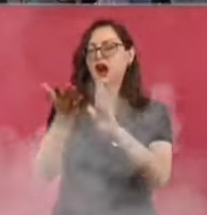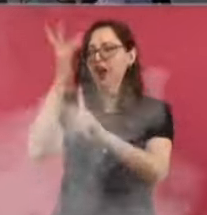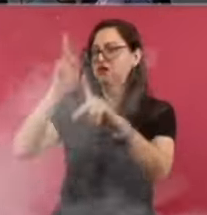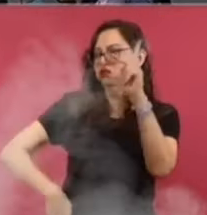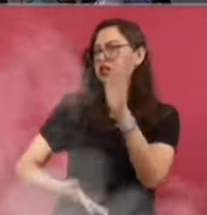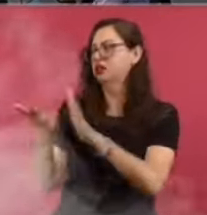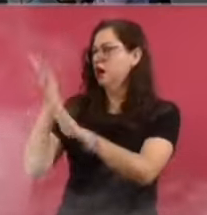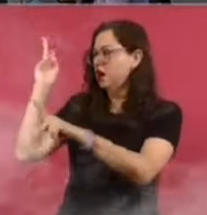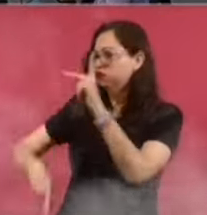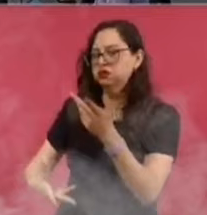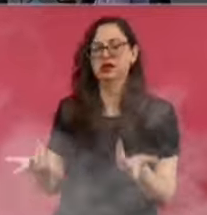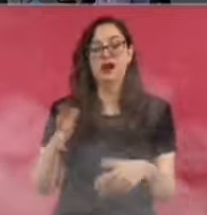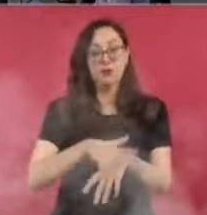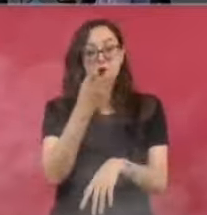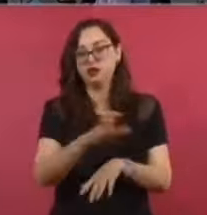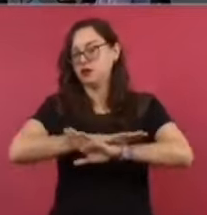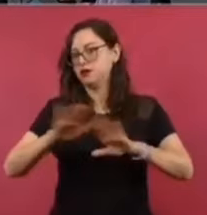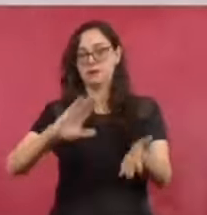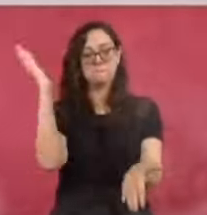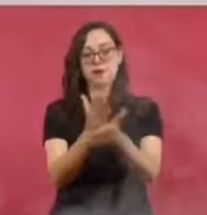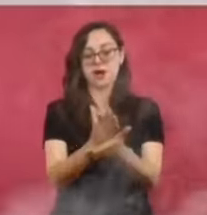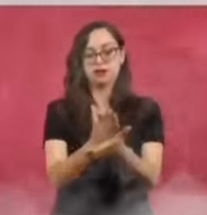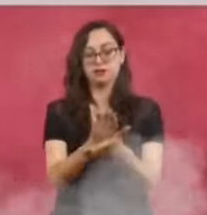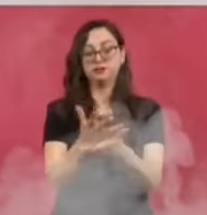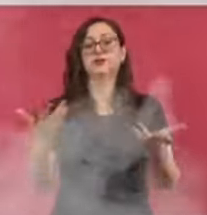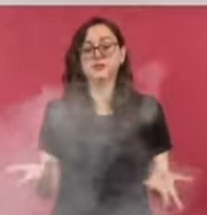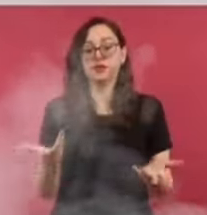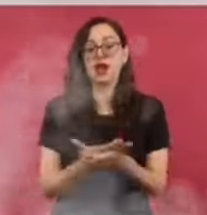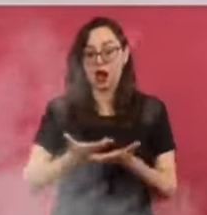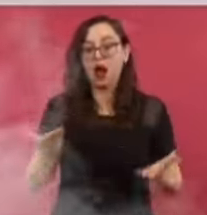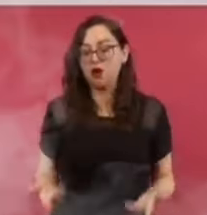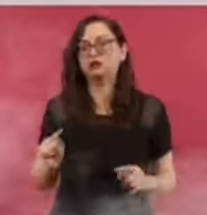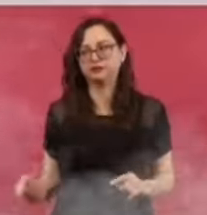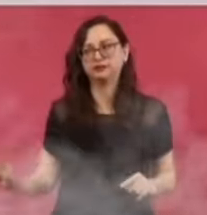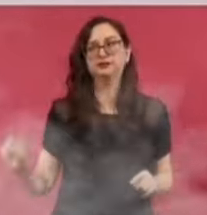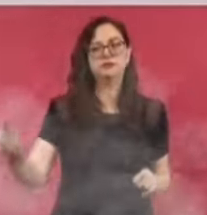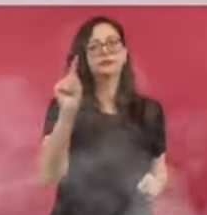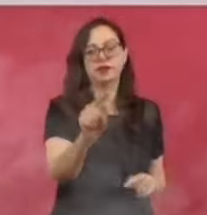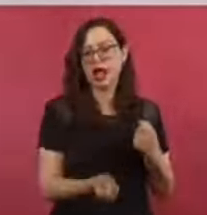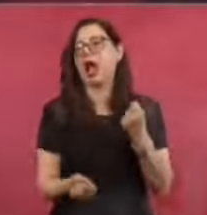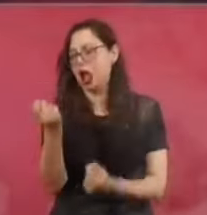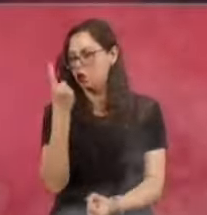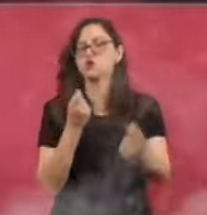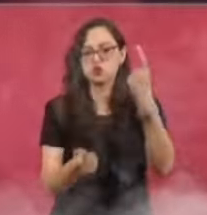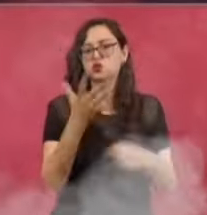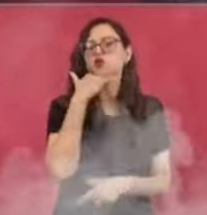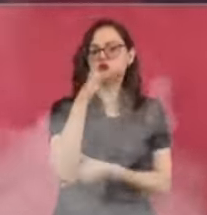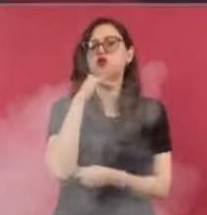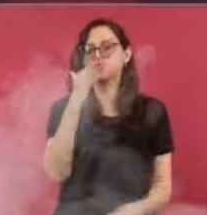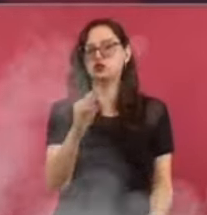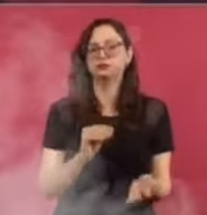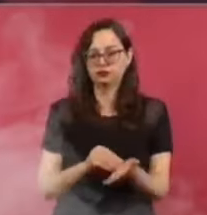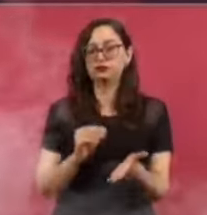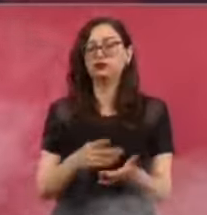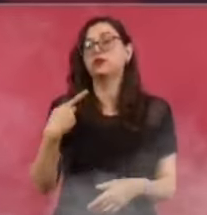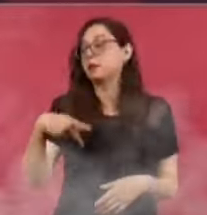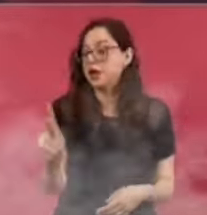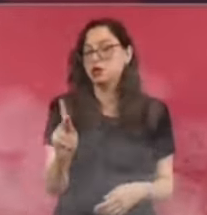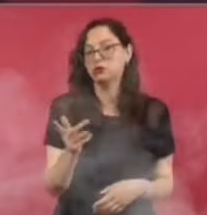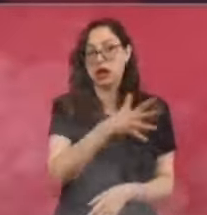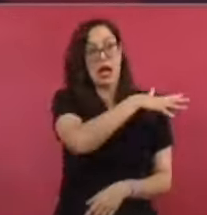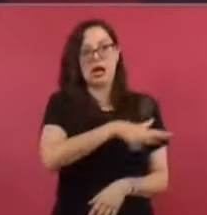Y eso se acabó. Y sí existen todavía algunos casos, pero es la excepción,